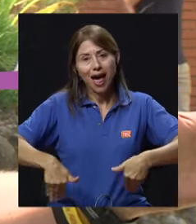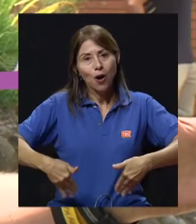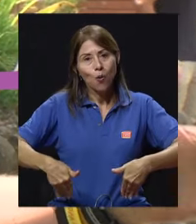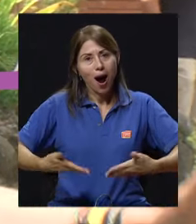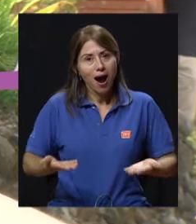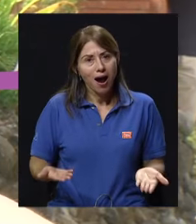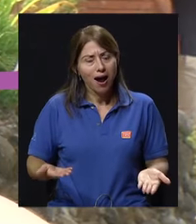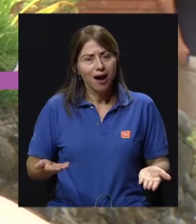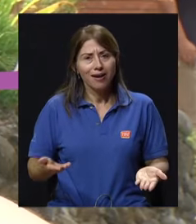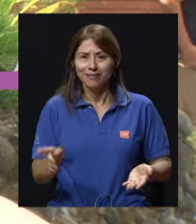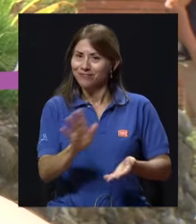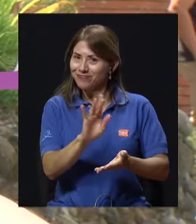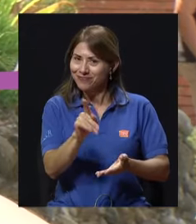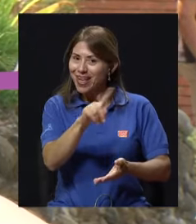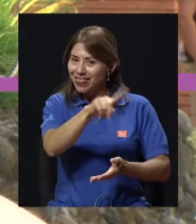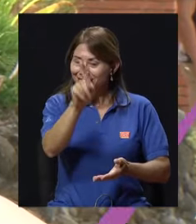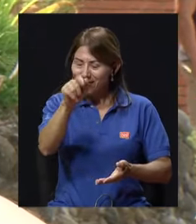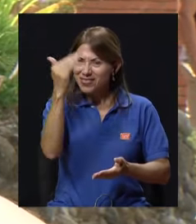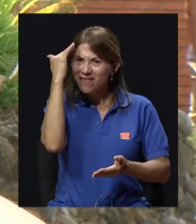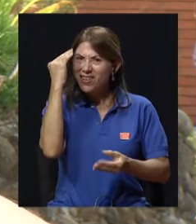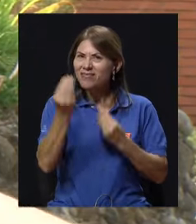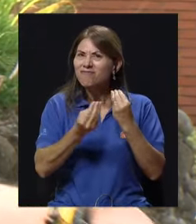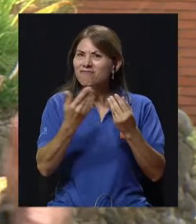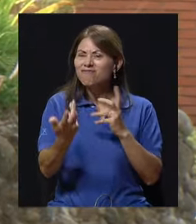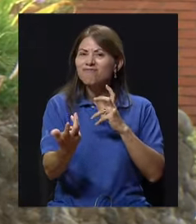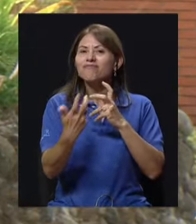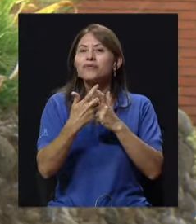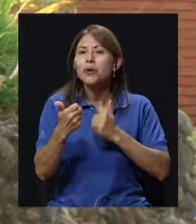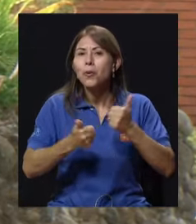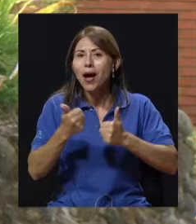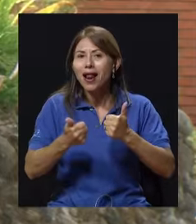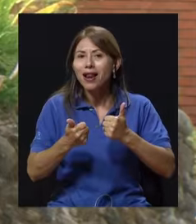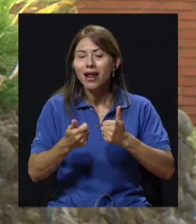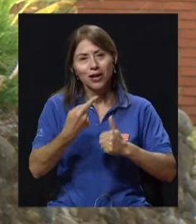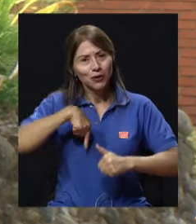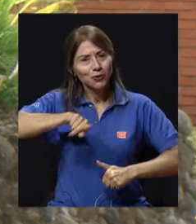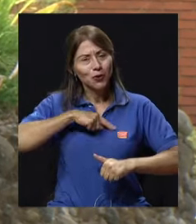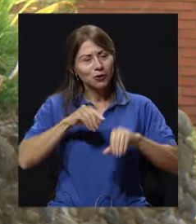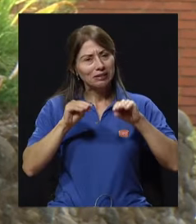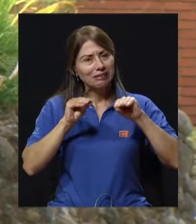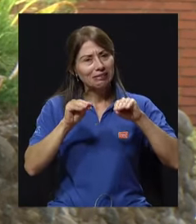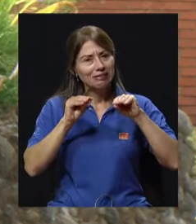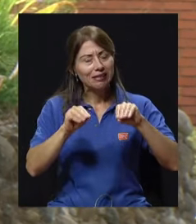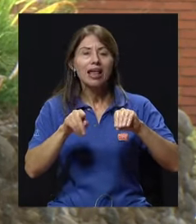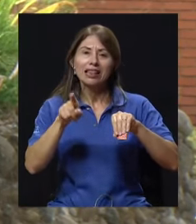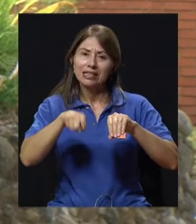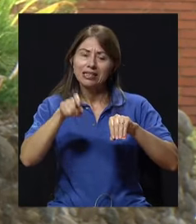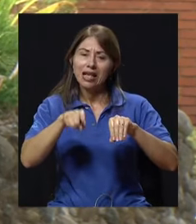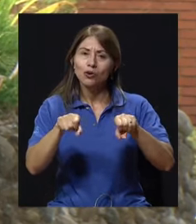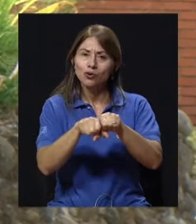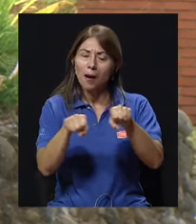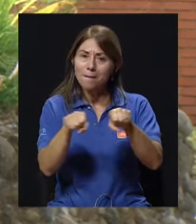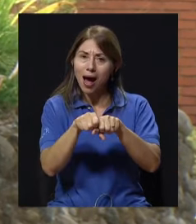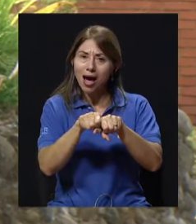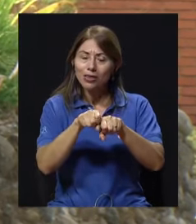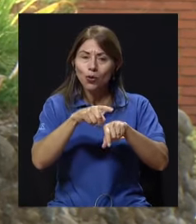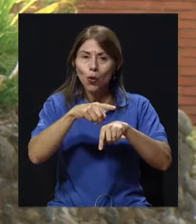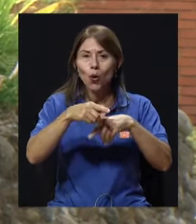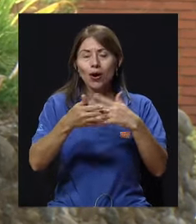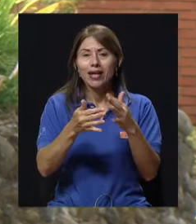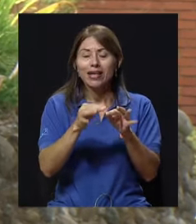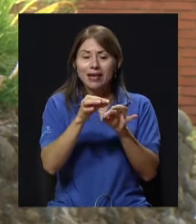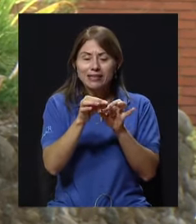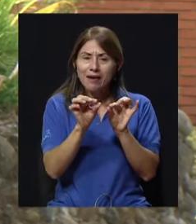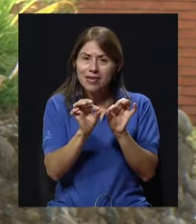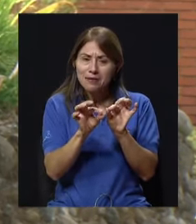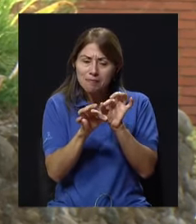cambiando un poco la mentalidad, ¿verdad? De que es bueno que ellos sí tengan un zapato amarradito que les permita poder hacer desplazamientos